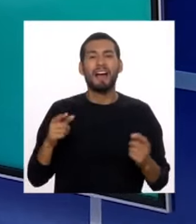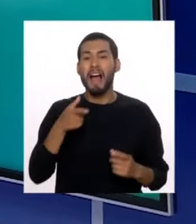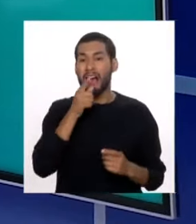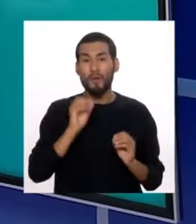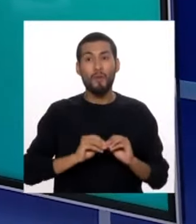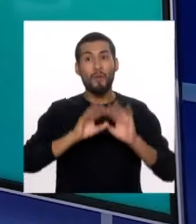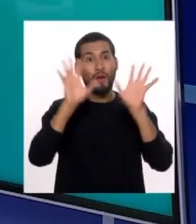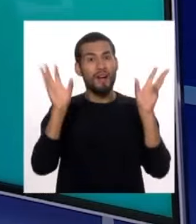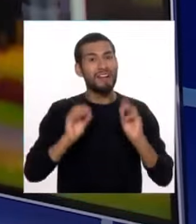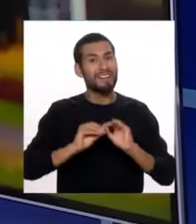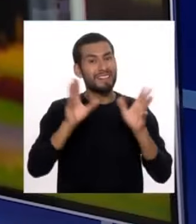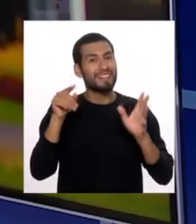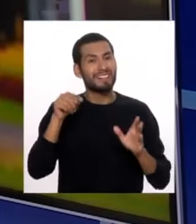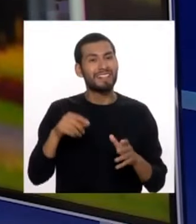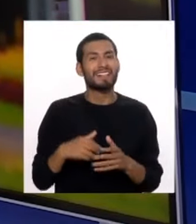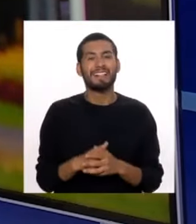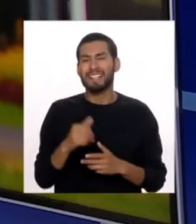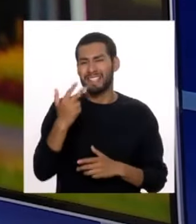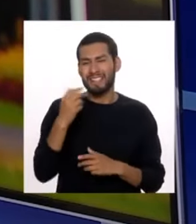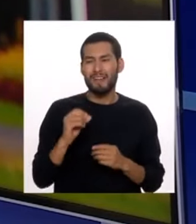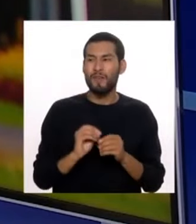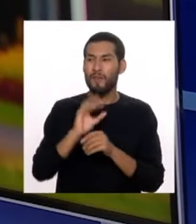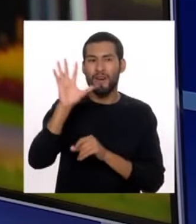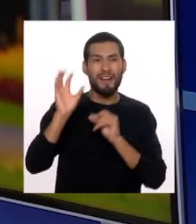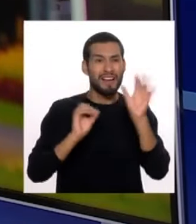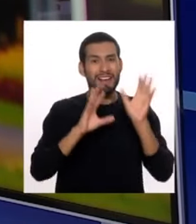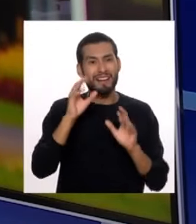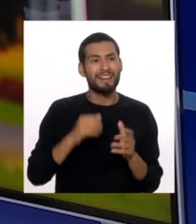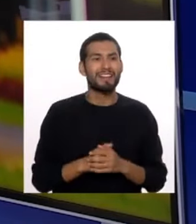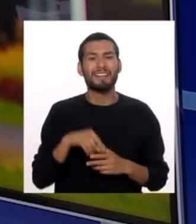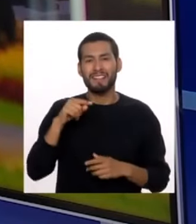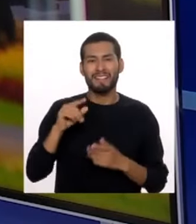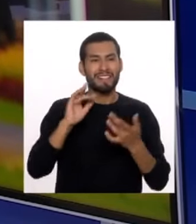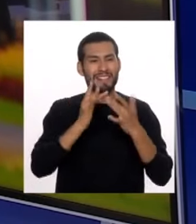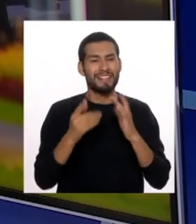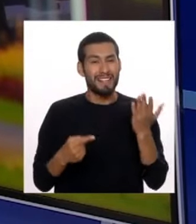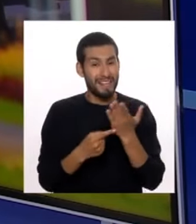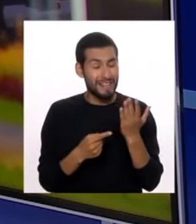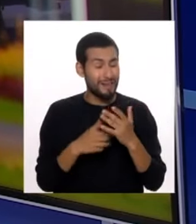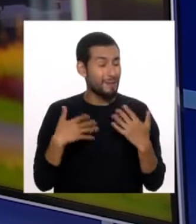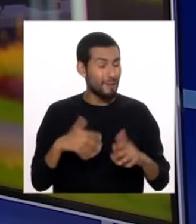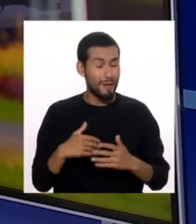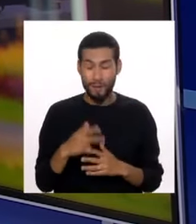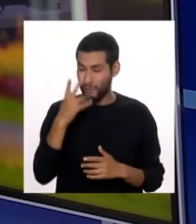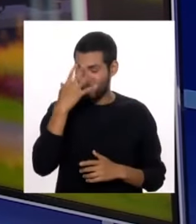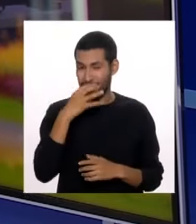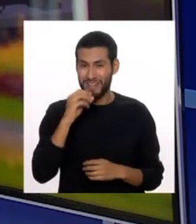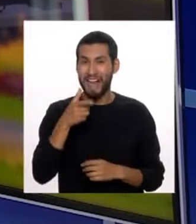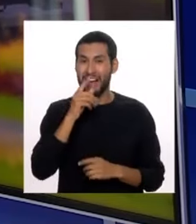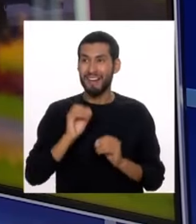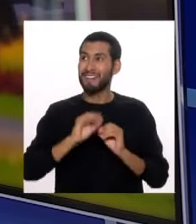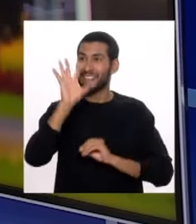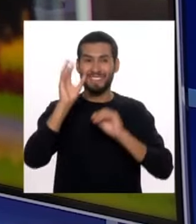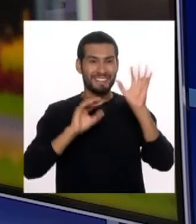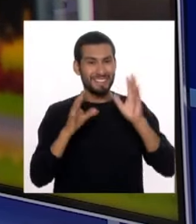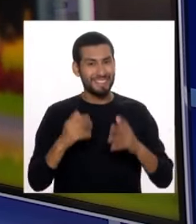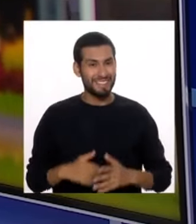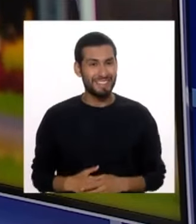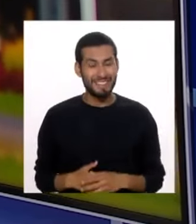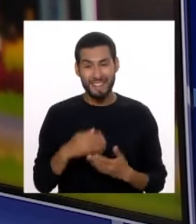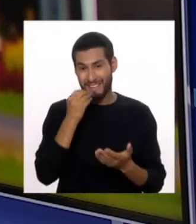del Agua, que cuenta con 13 fuentes cibernéticas. Imaginas qué bonito es el Circuito Mágico del Agua, Vanesita.